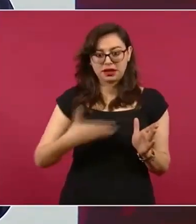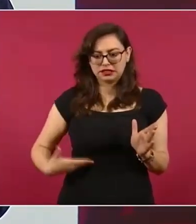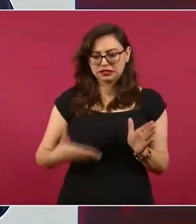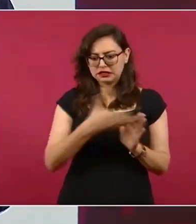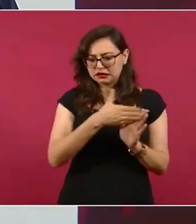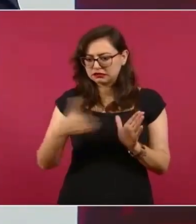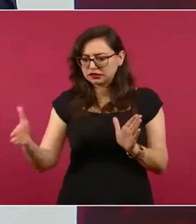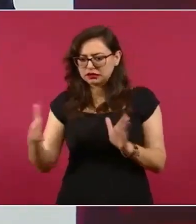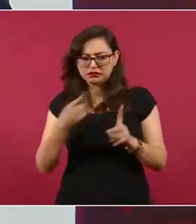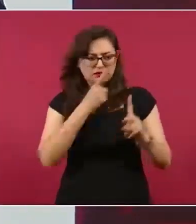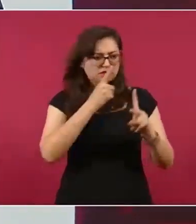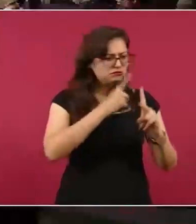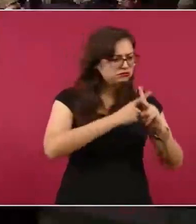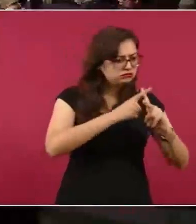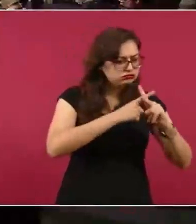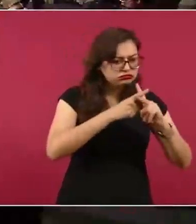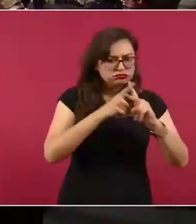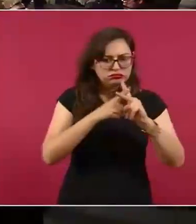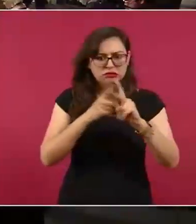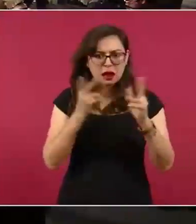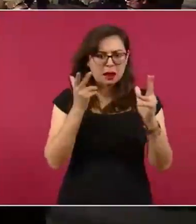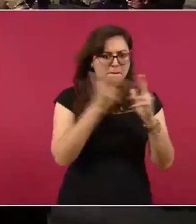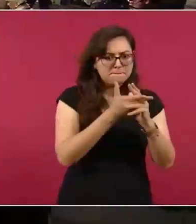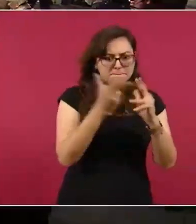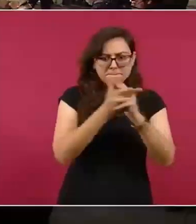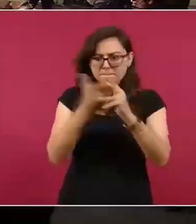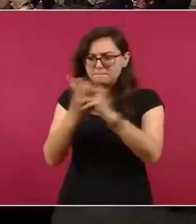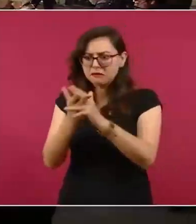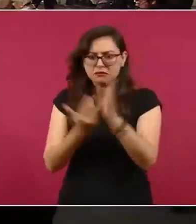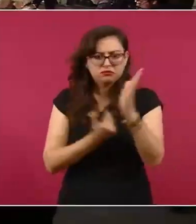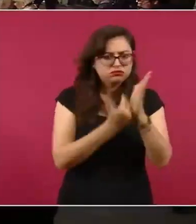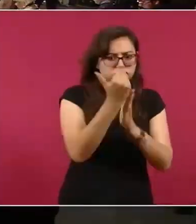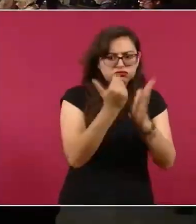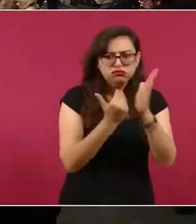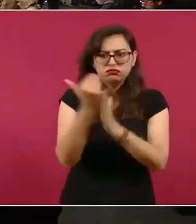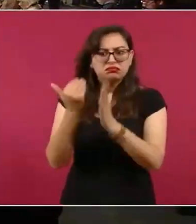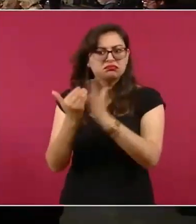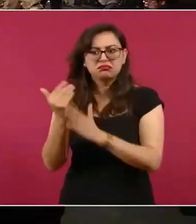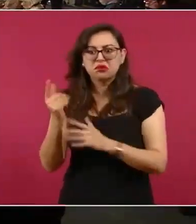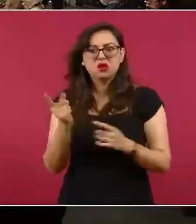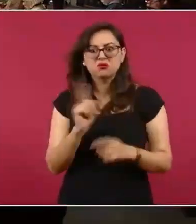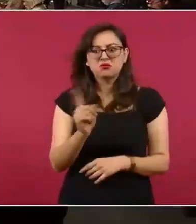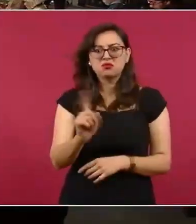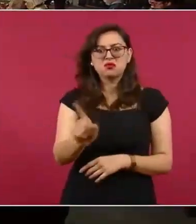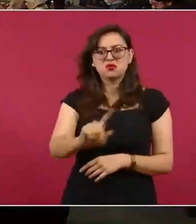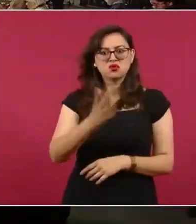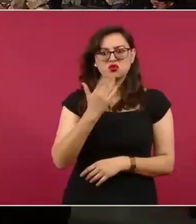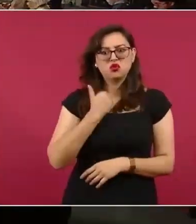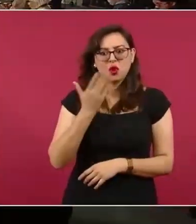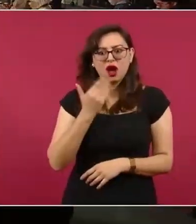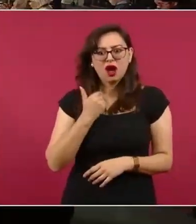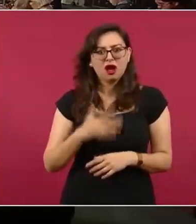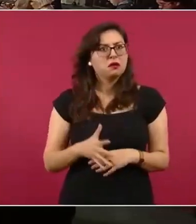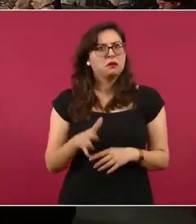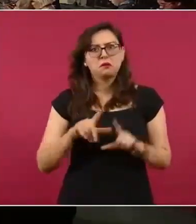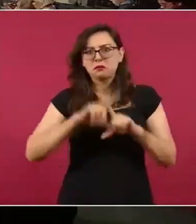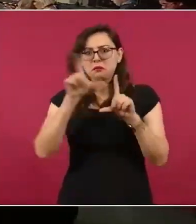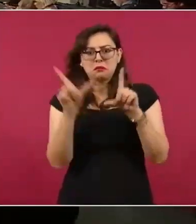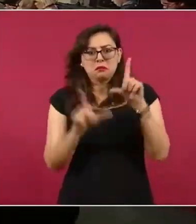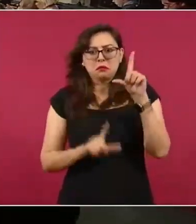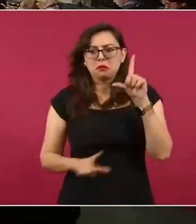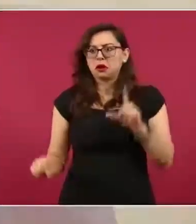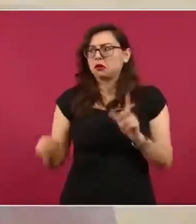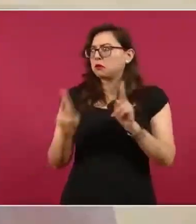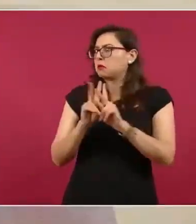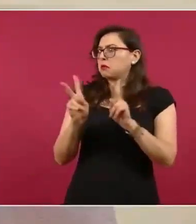sino que en busca de legitimidad y también para quedar bien con